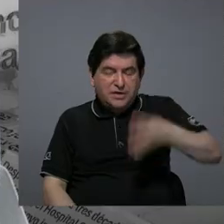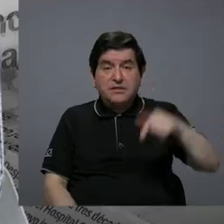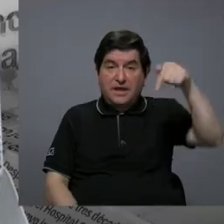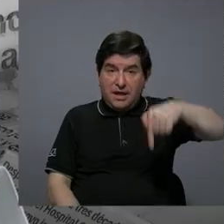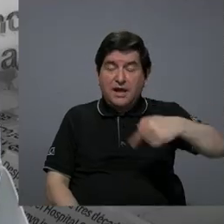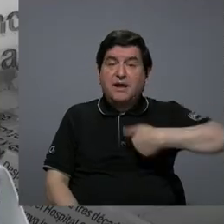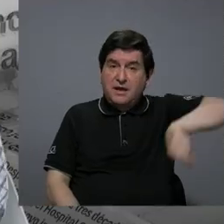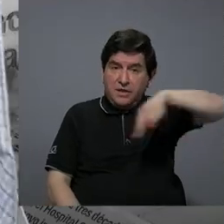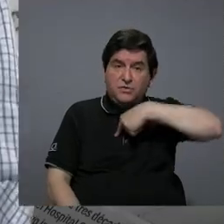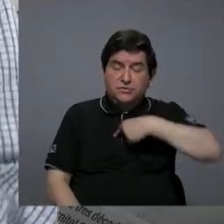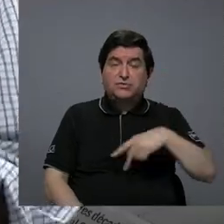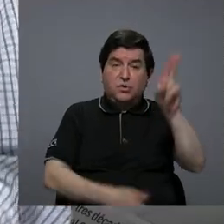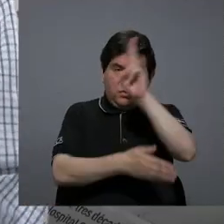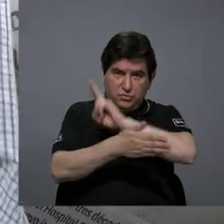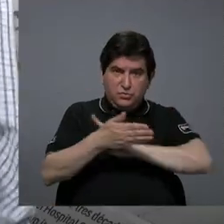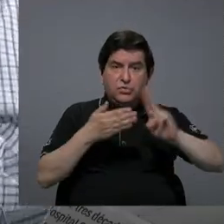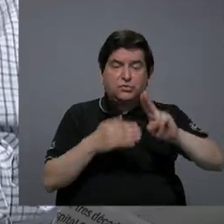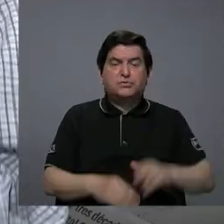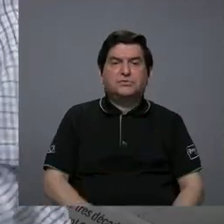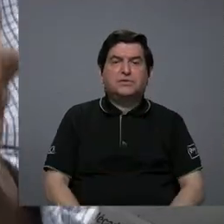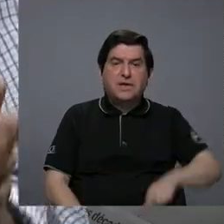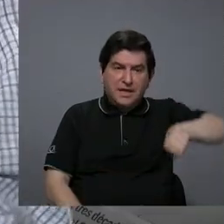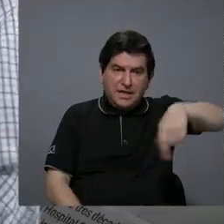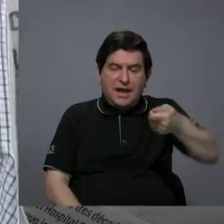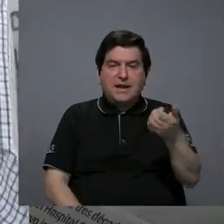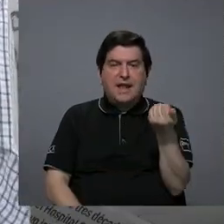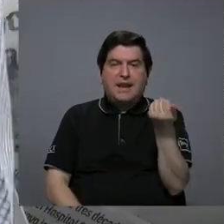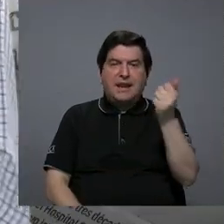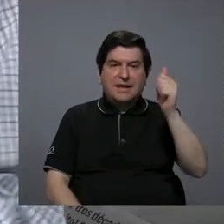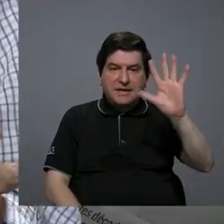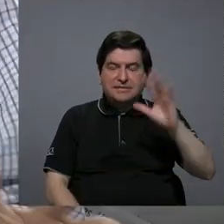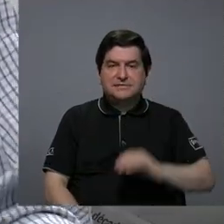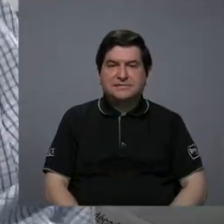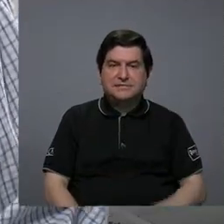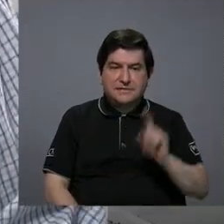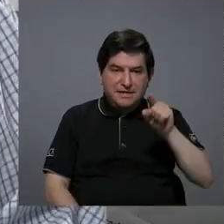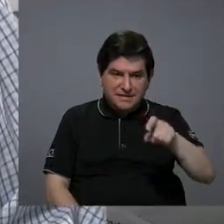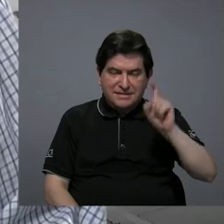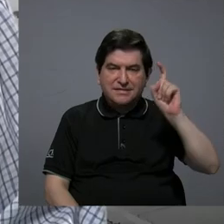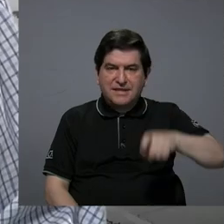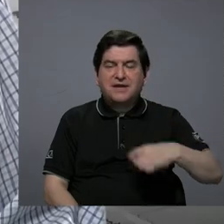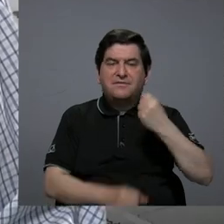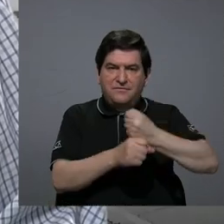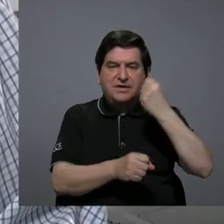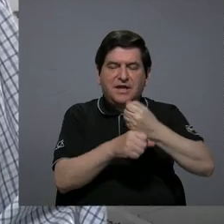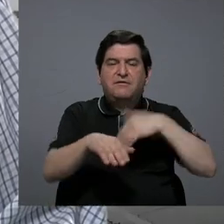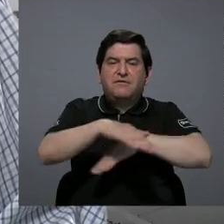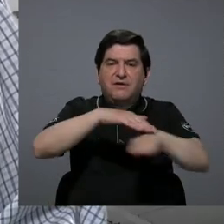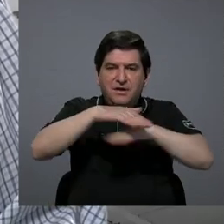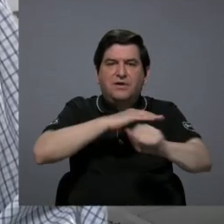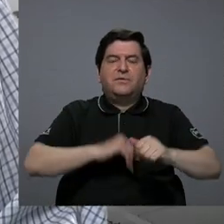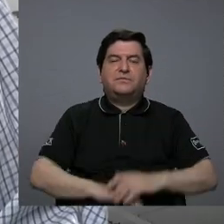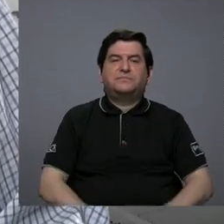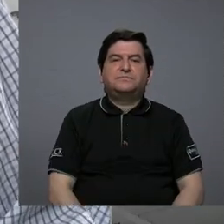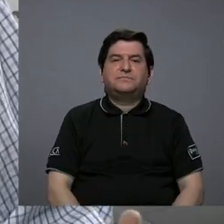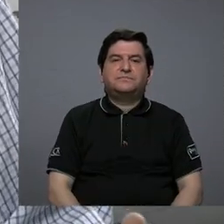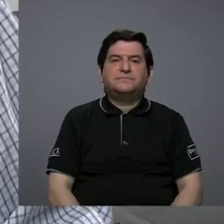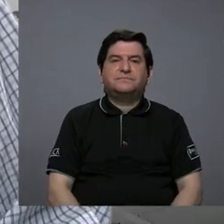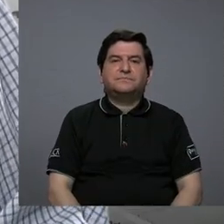estamos justamente en la casa del canal 15 UCR esa debería ser una tarea me parece a fundamental verdad